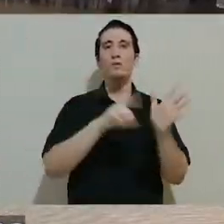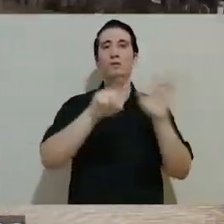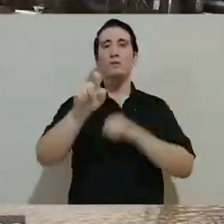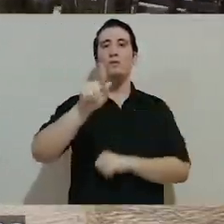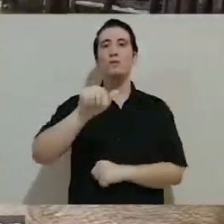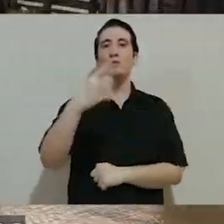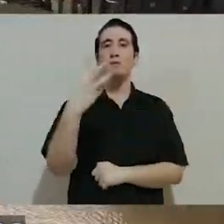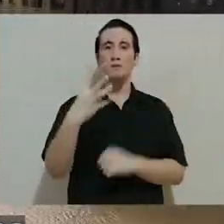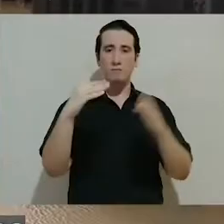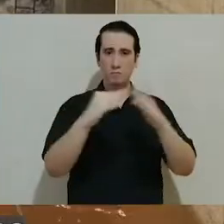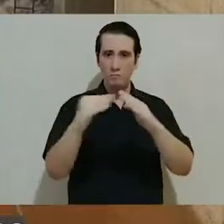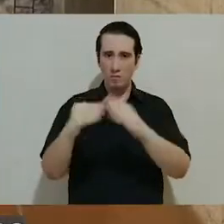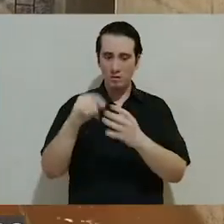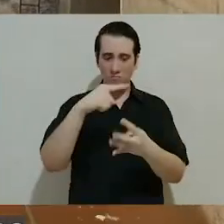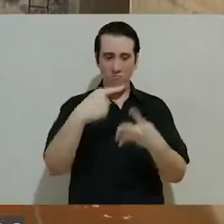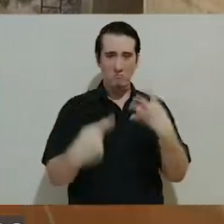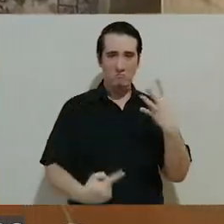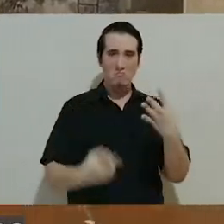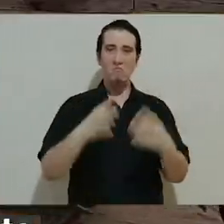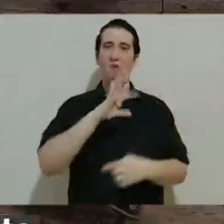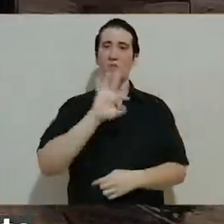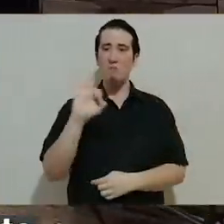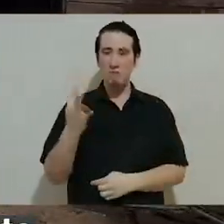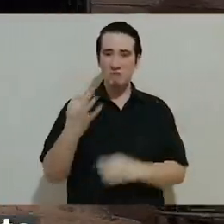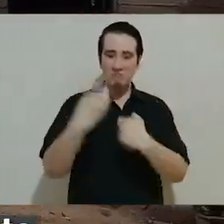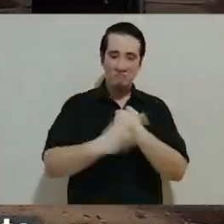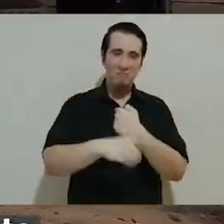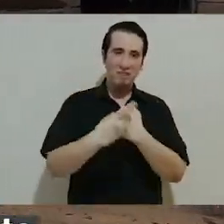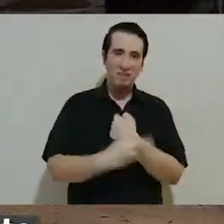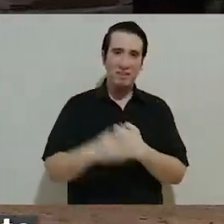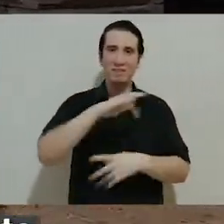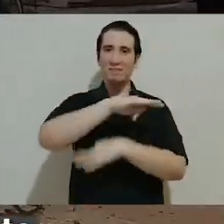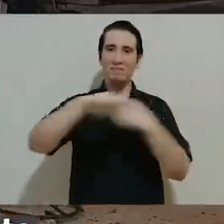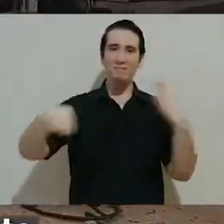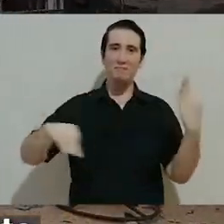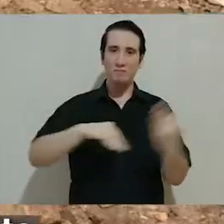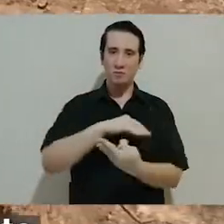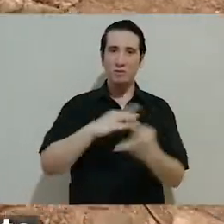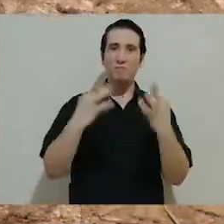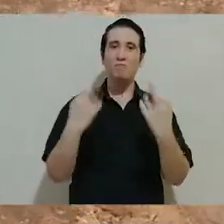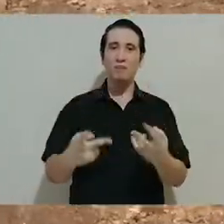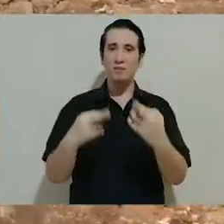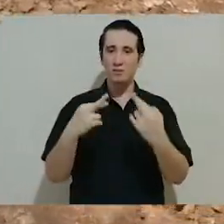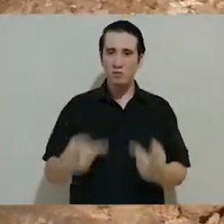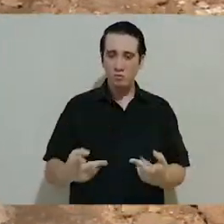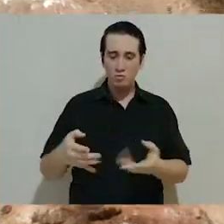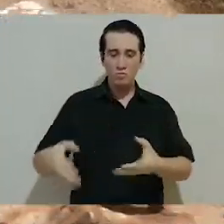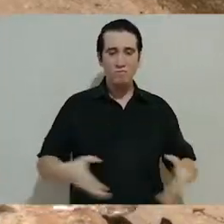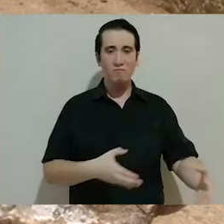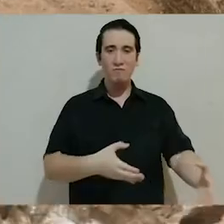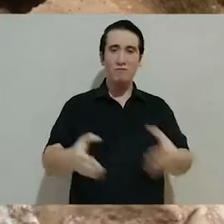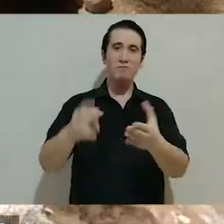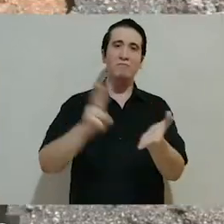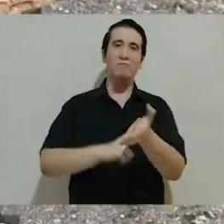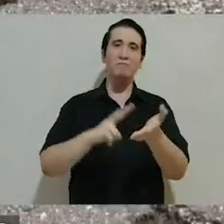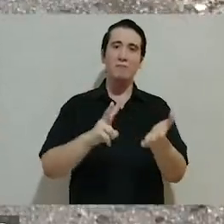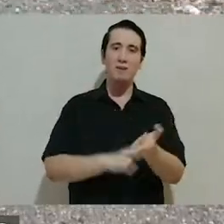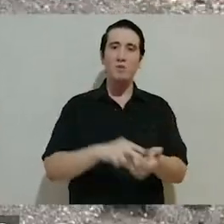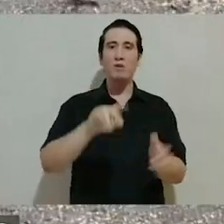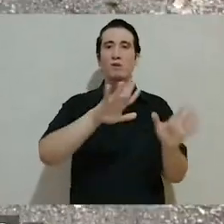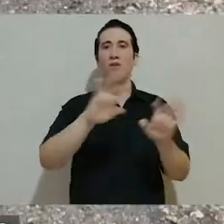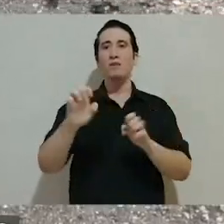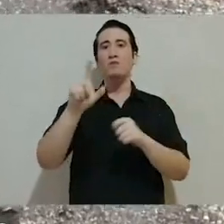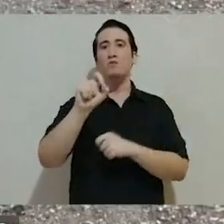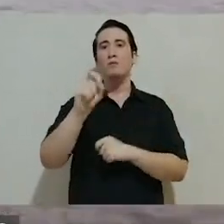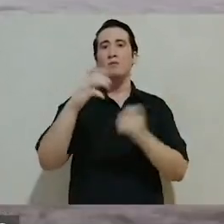173 viviendas han sido contabilizadas que fueron dañadas total o parcialmente. Destruyó infraestructura carretera con un valor